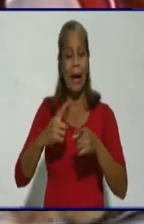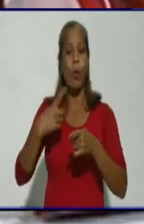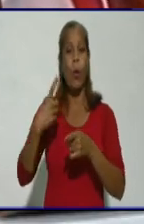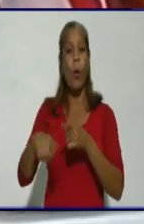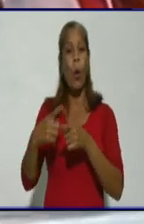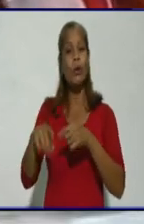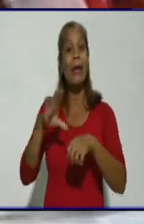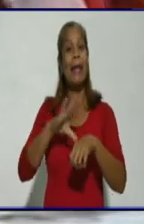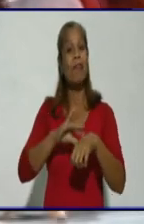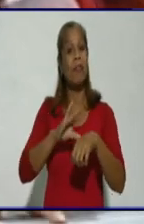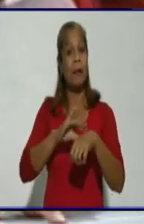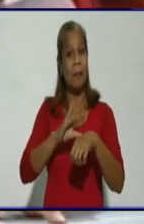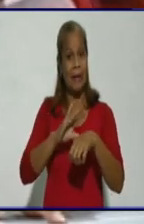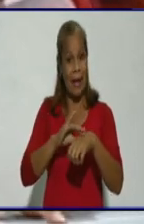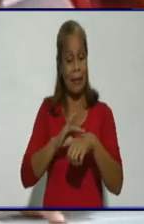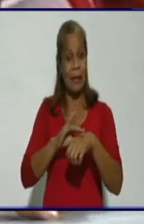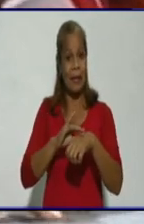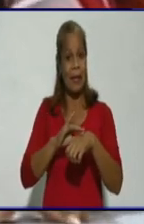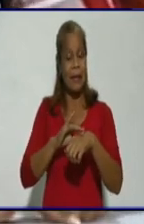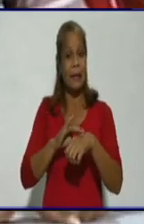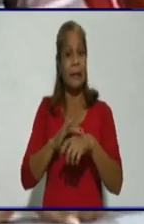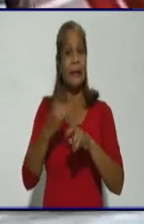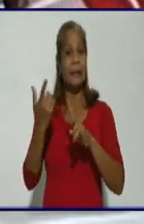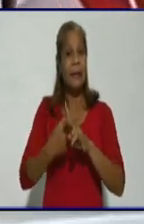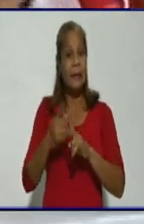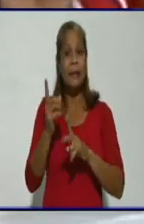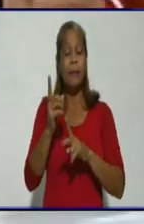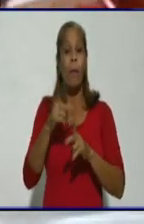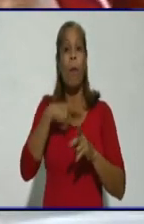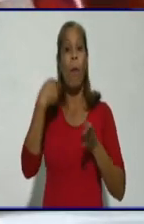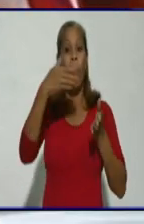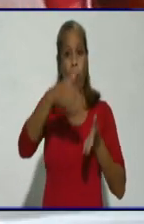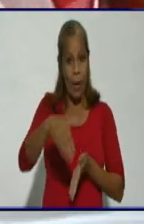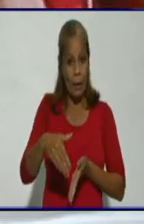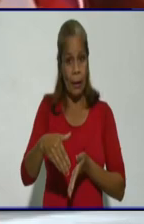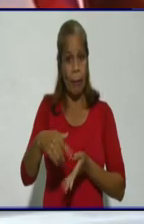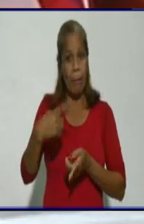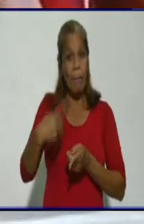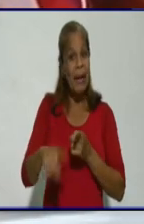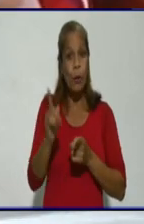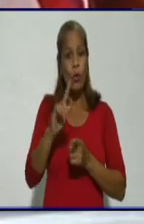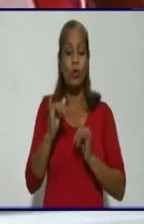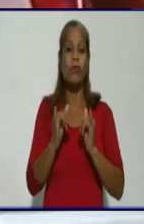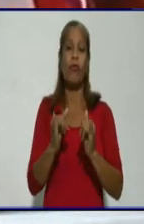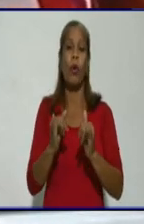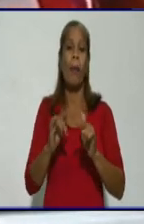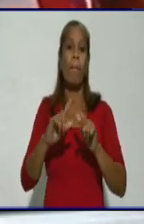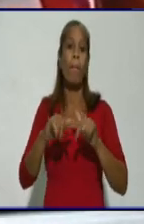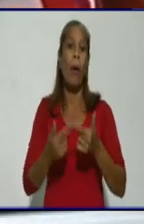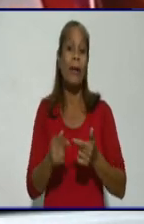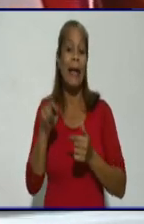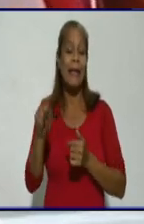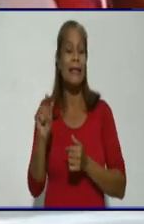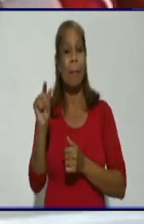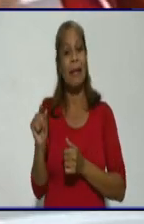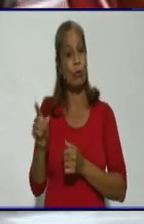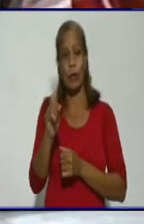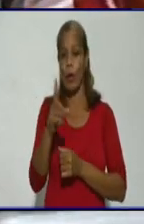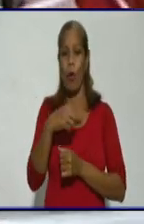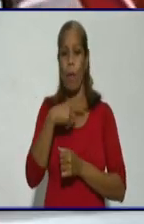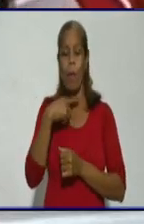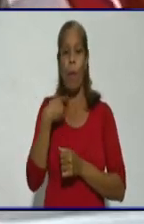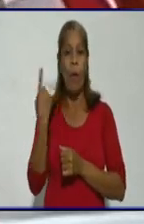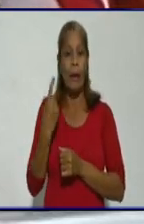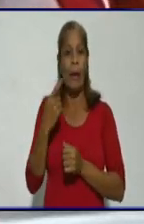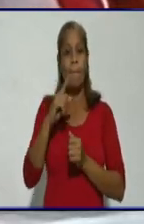muere y no sale reportado porque no muere por COVID. He hecho esta especie de historia. ¿Es